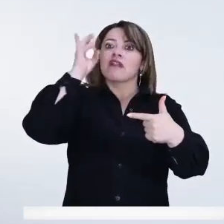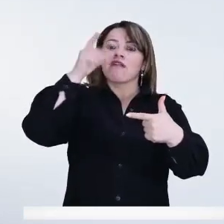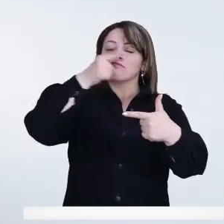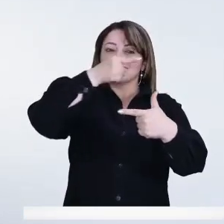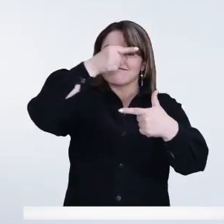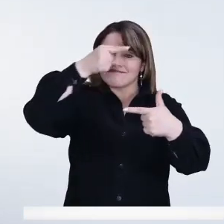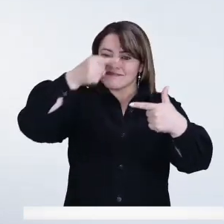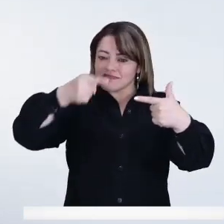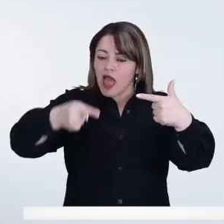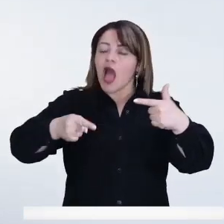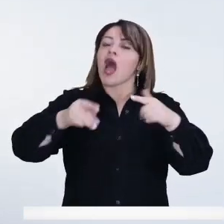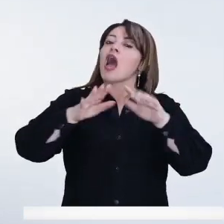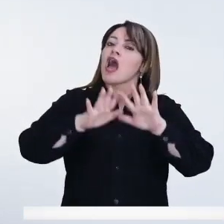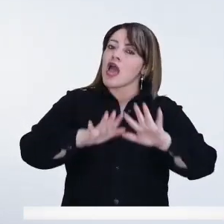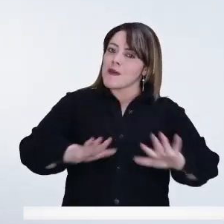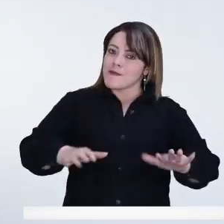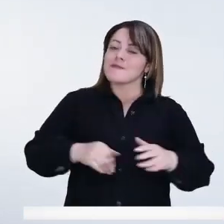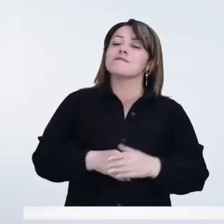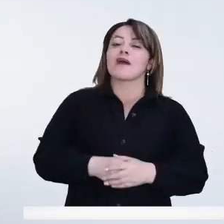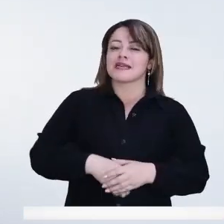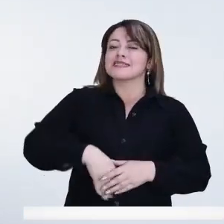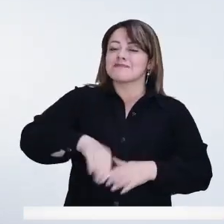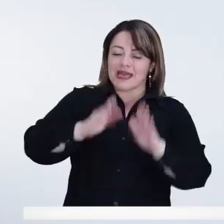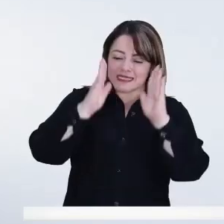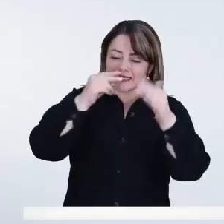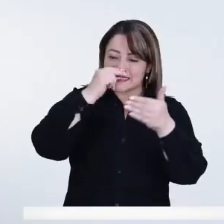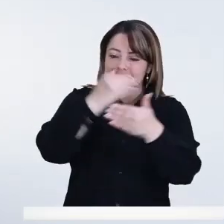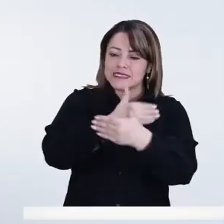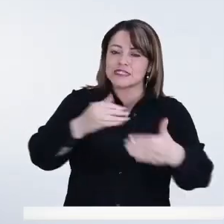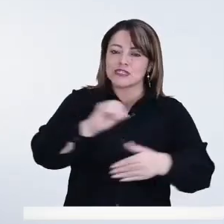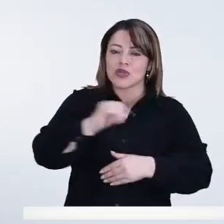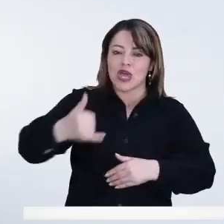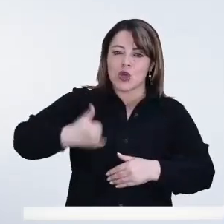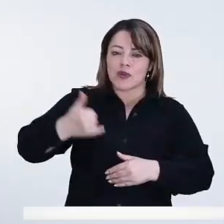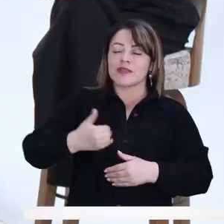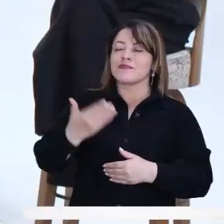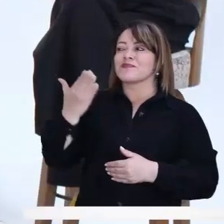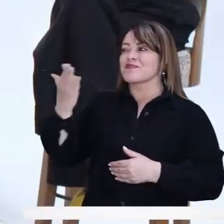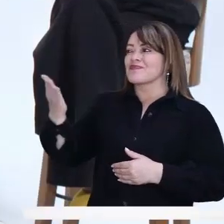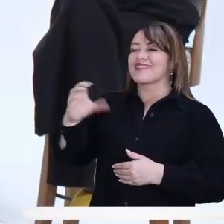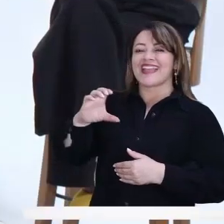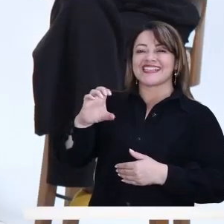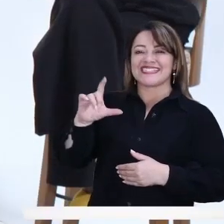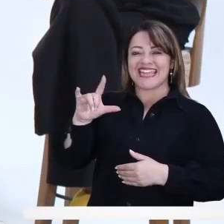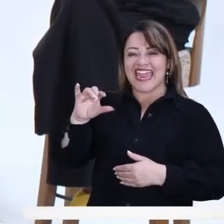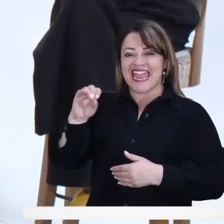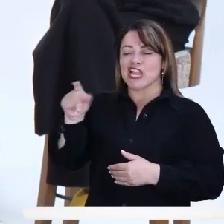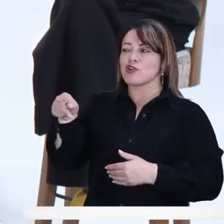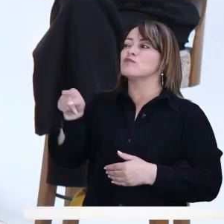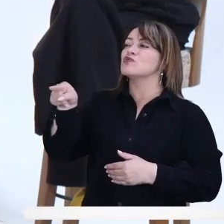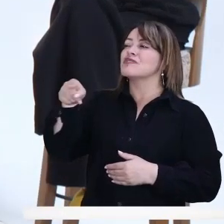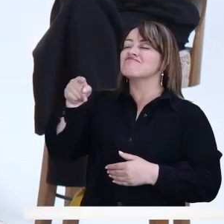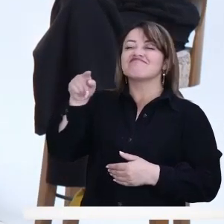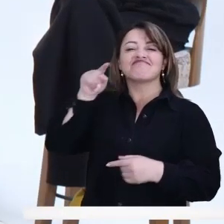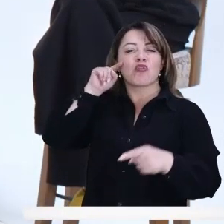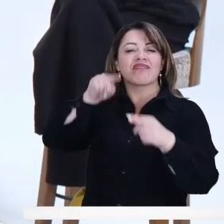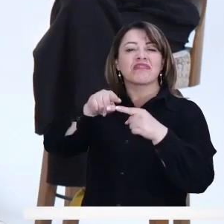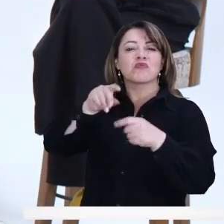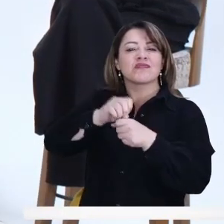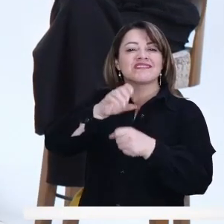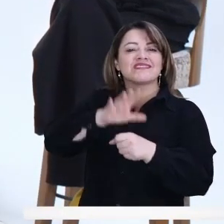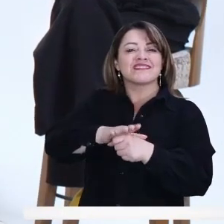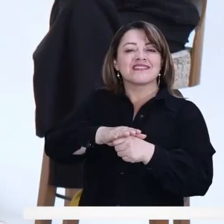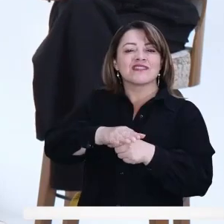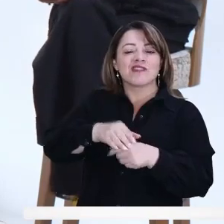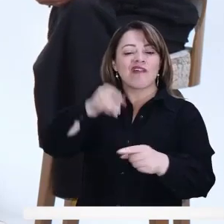que están afectando a la ciudad, principalmente a niños, niñas y adolescentes. Concejal, serio, para usted, el mayor reto que tiene el